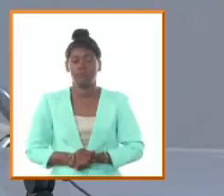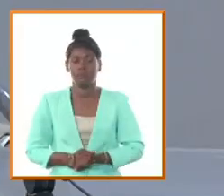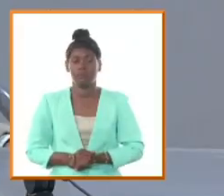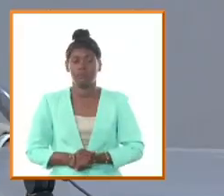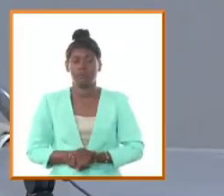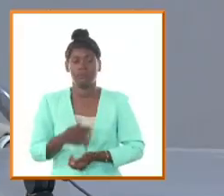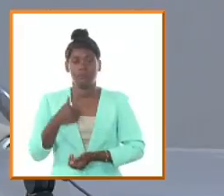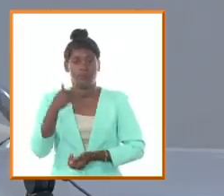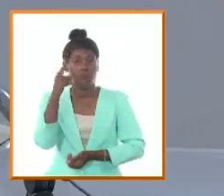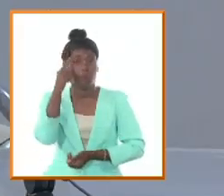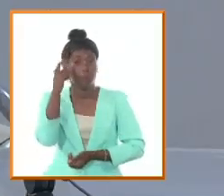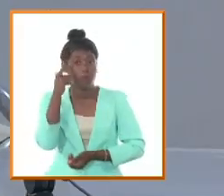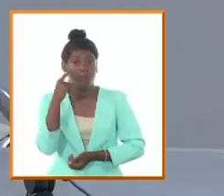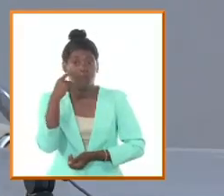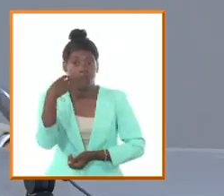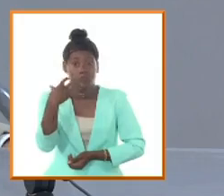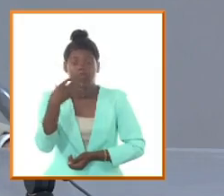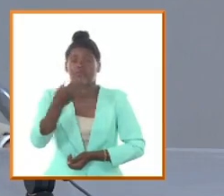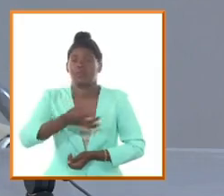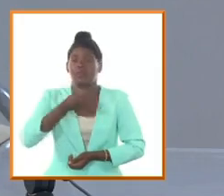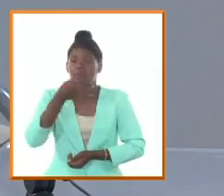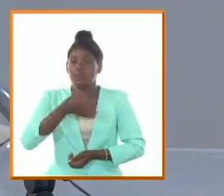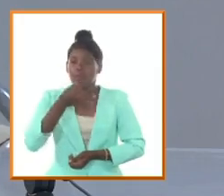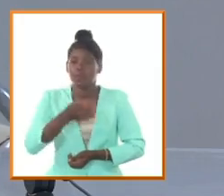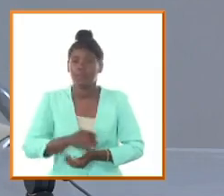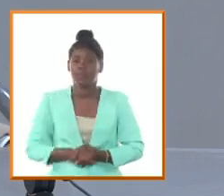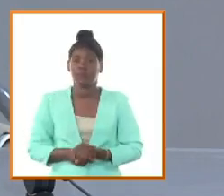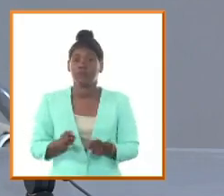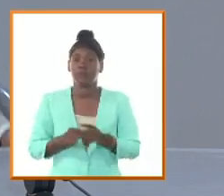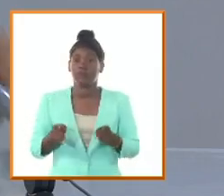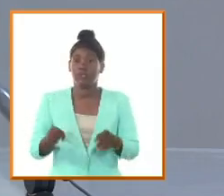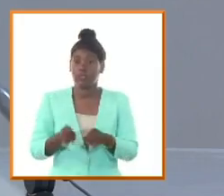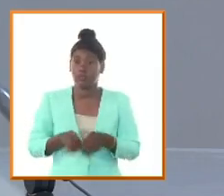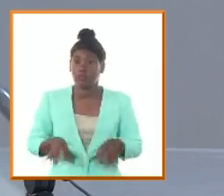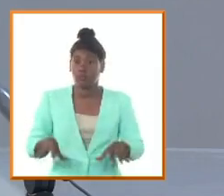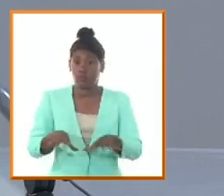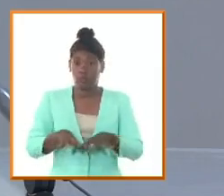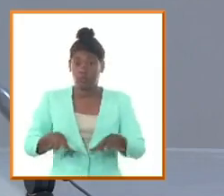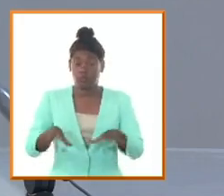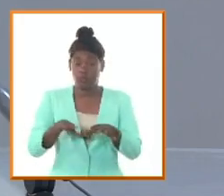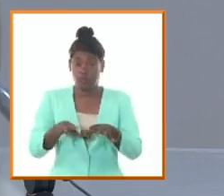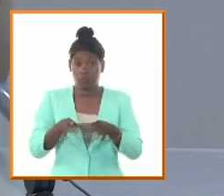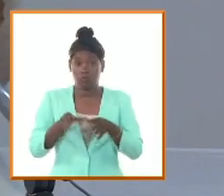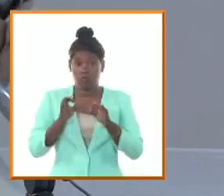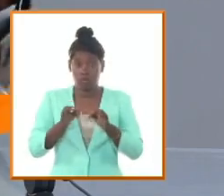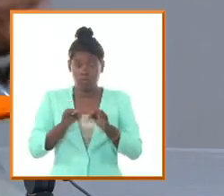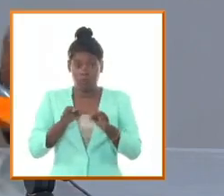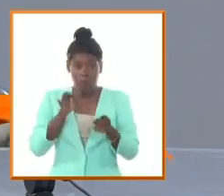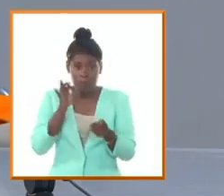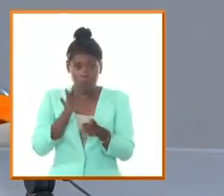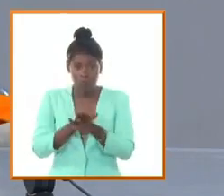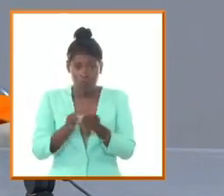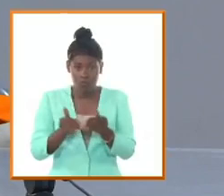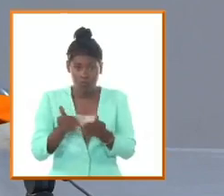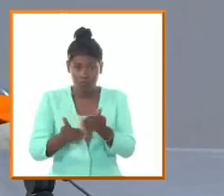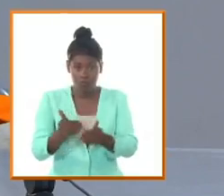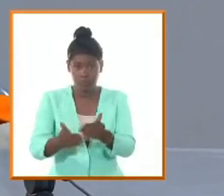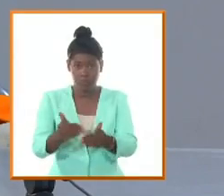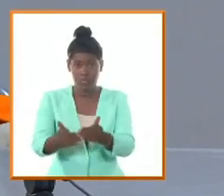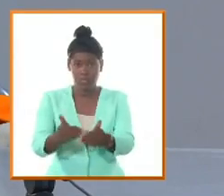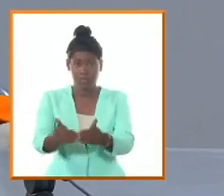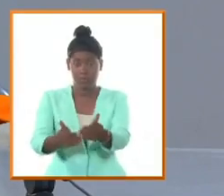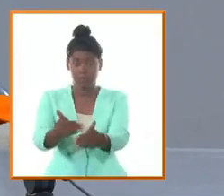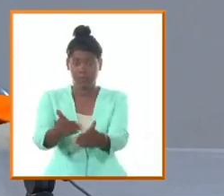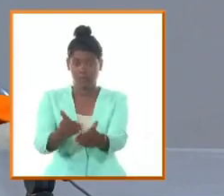a agramonte dentro del universo de contradicciones que marcaron al independentismo cubano que arrancó insurreccionalmente